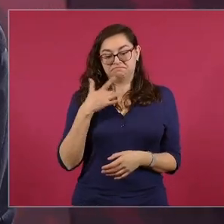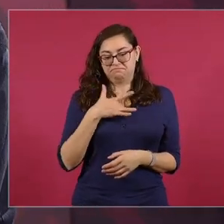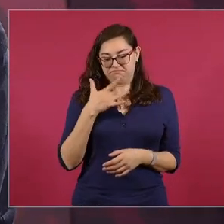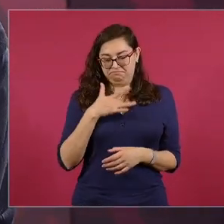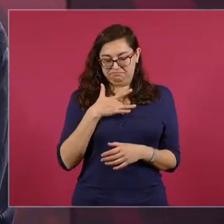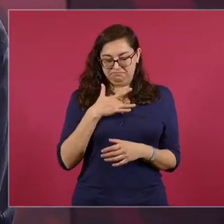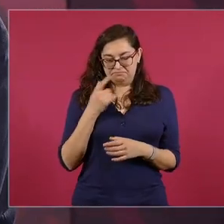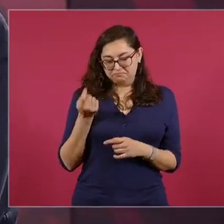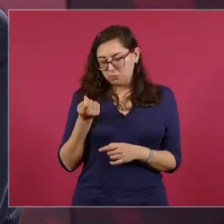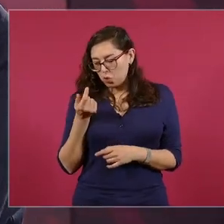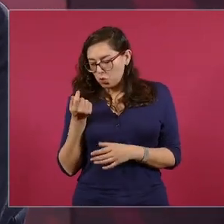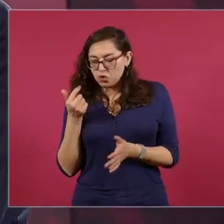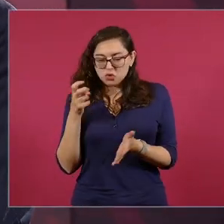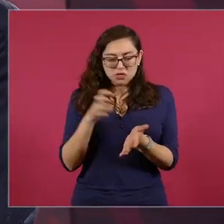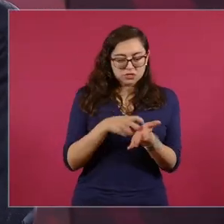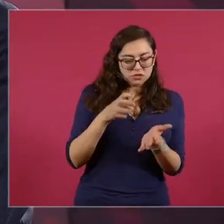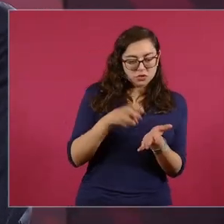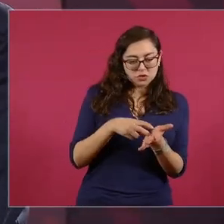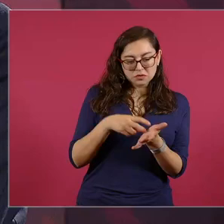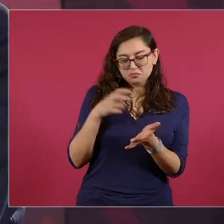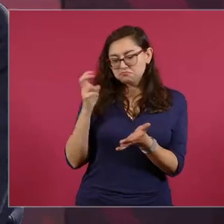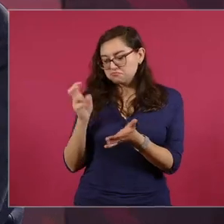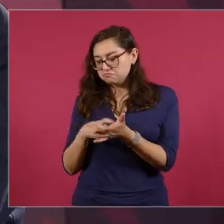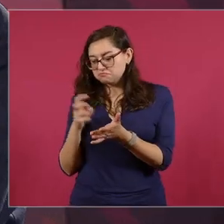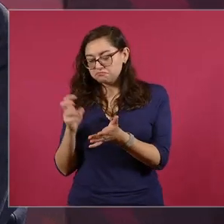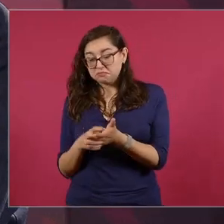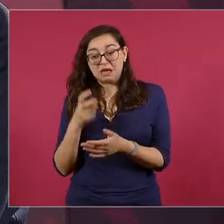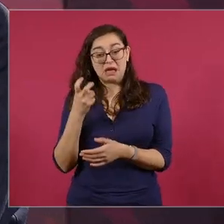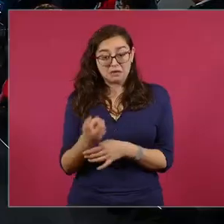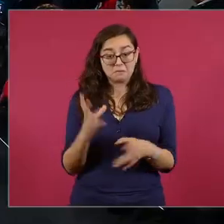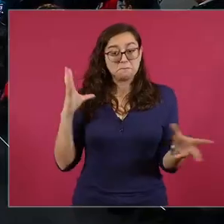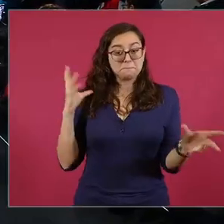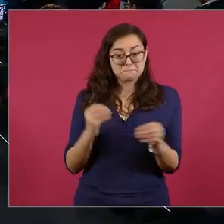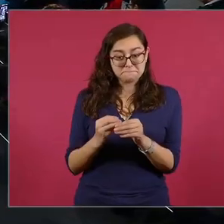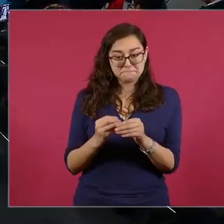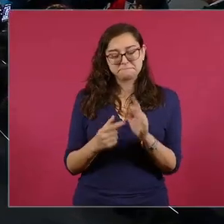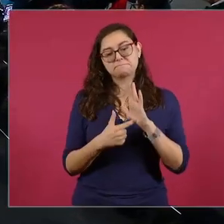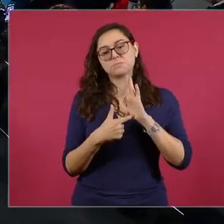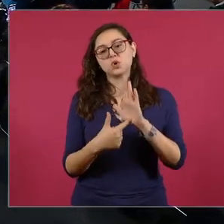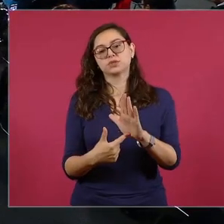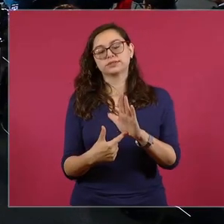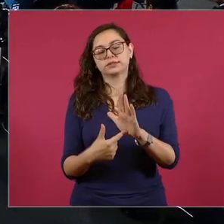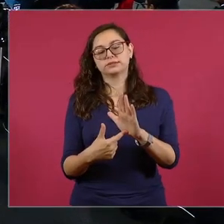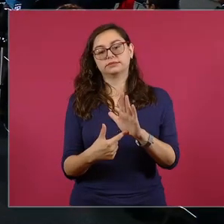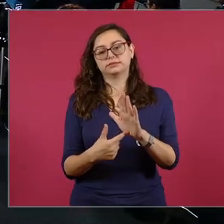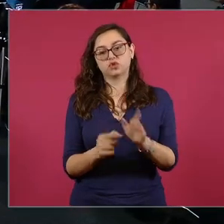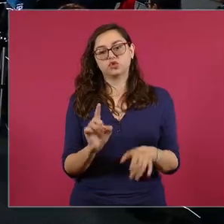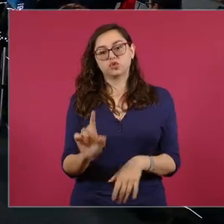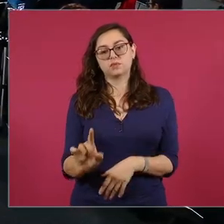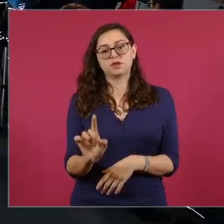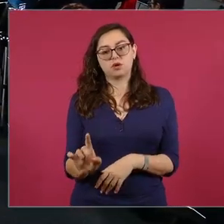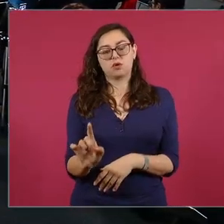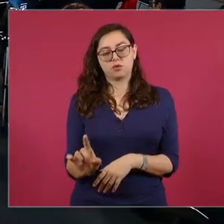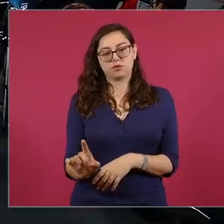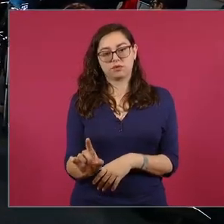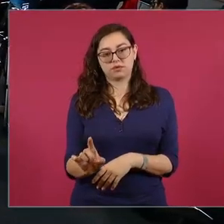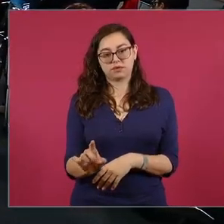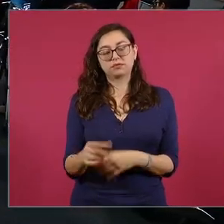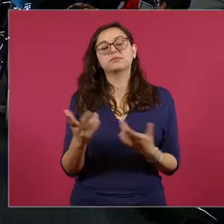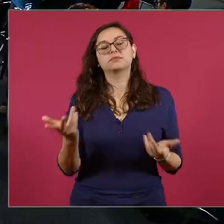pero voy a hablar de todo esto para que se tenga